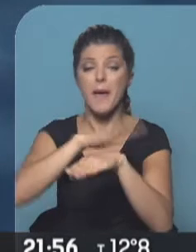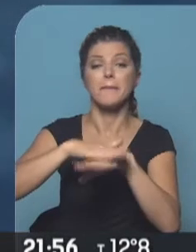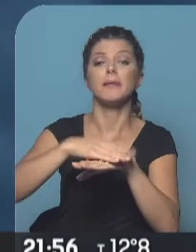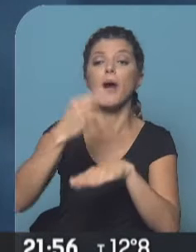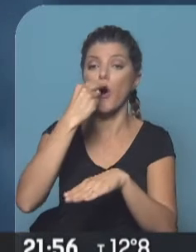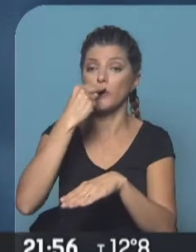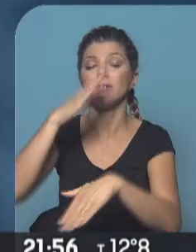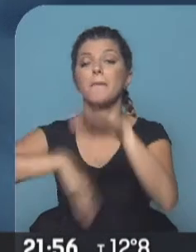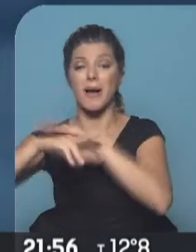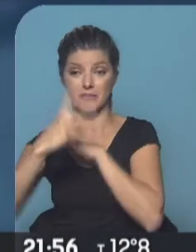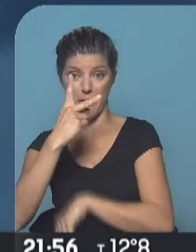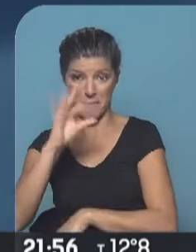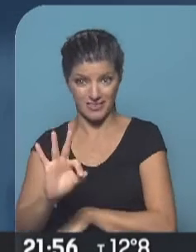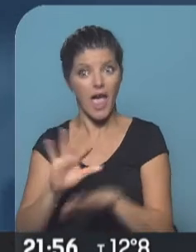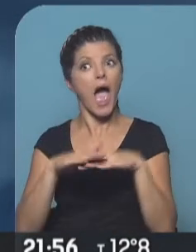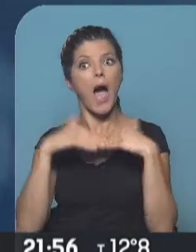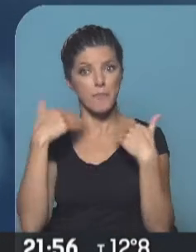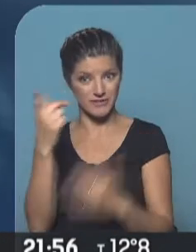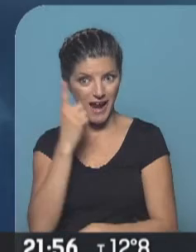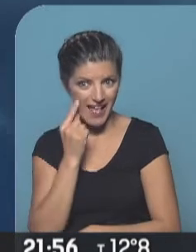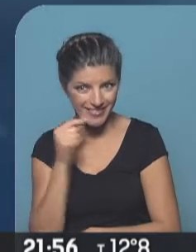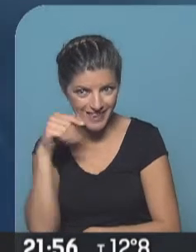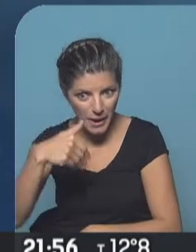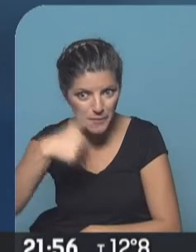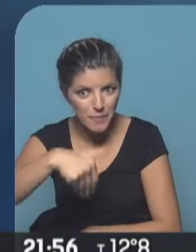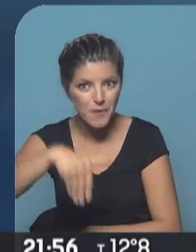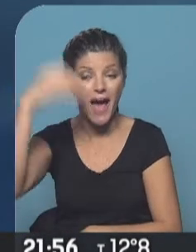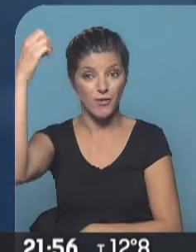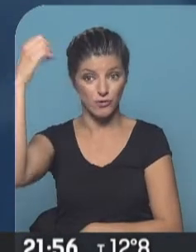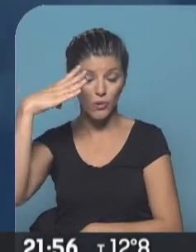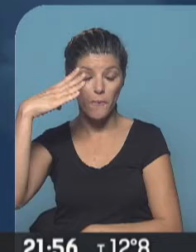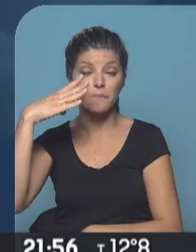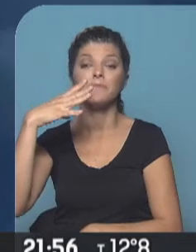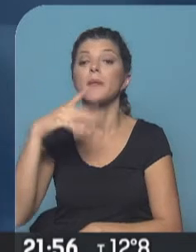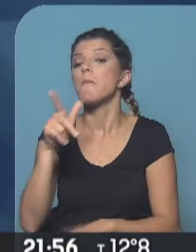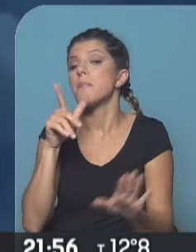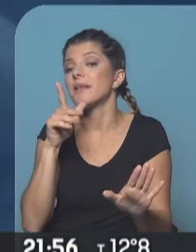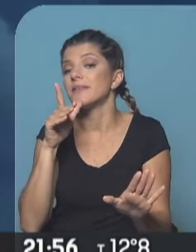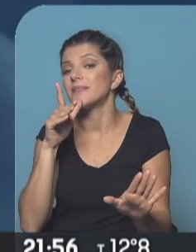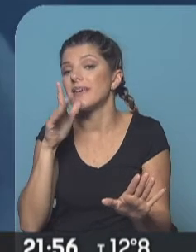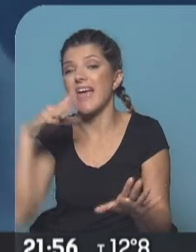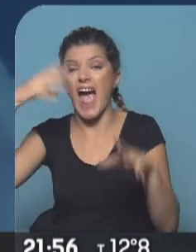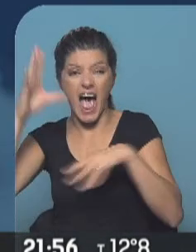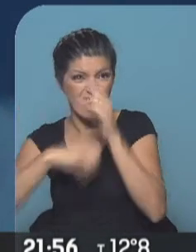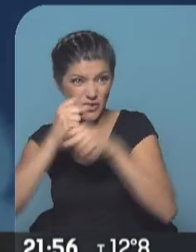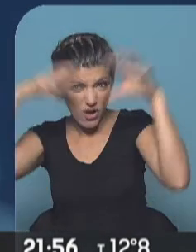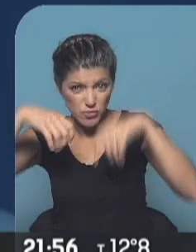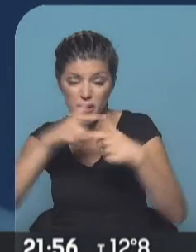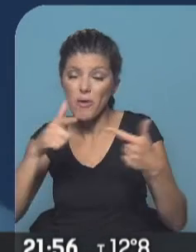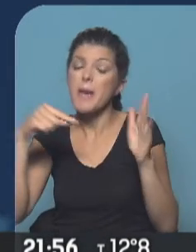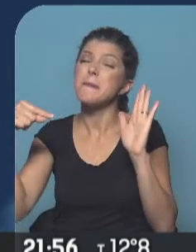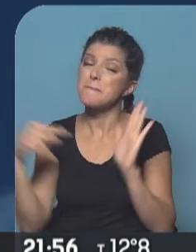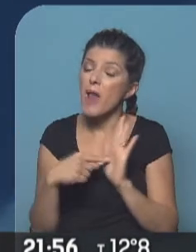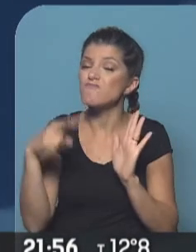20 la máxima. A disfrutar de estos días de solcito en la ciudad de Buenos Aires. Las lluvias por ahora, créanme que no aparecen, aunque el día viernes por la